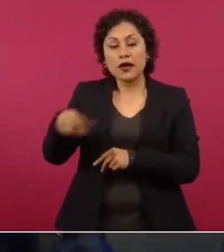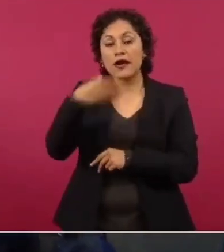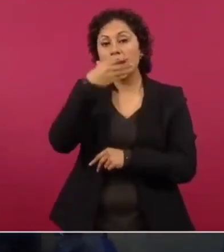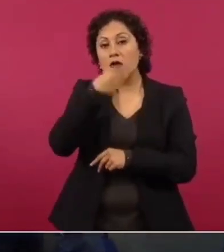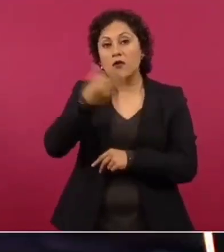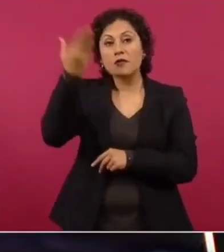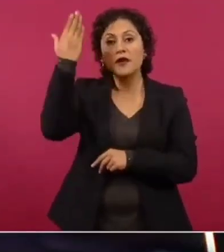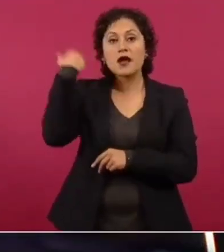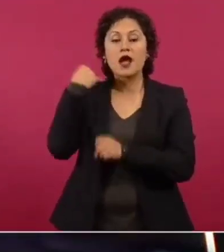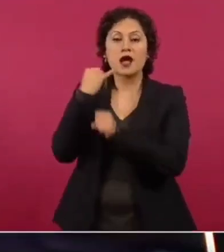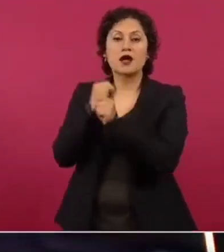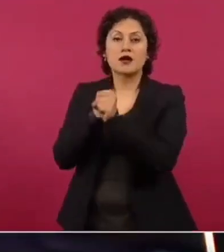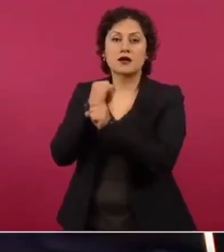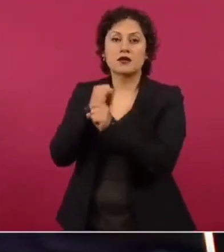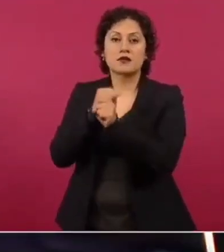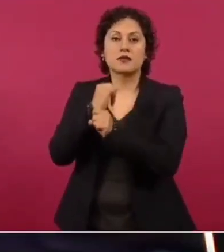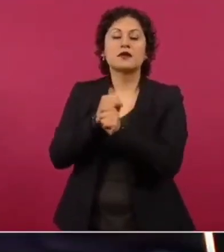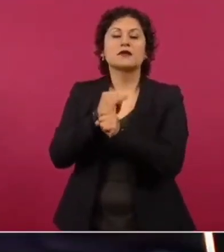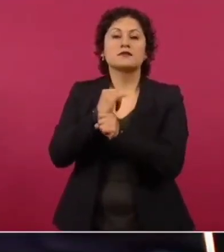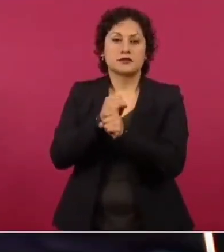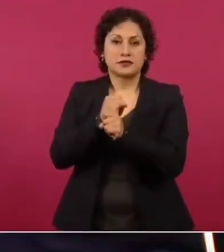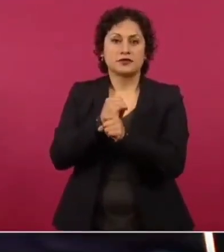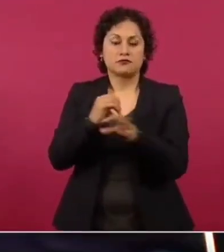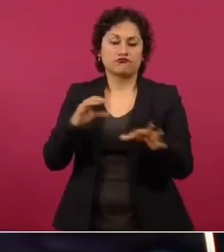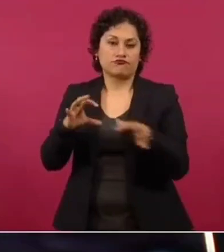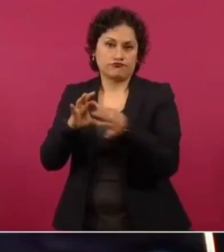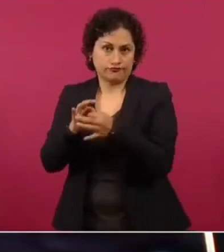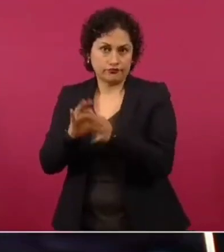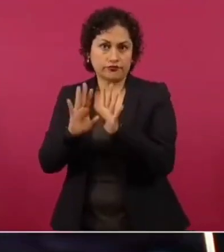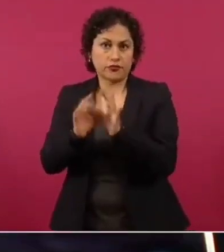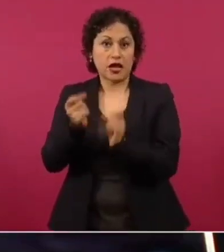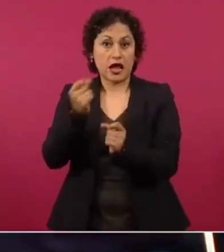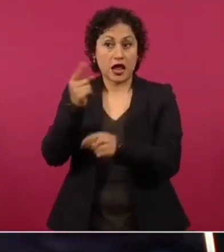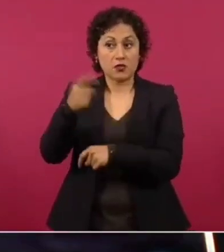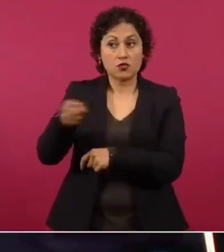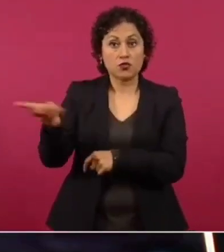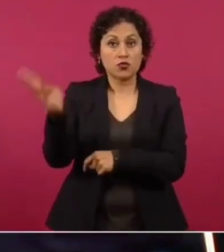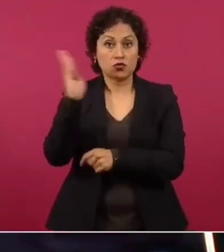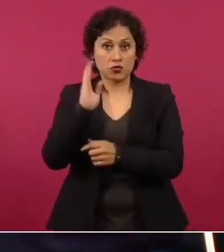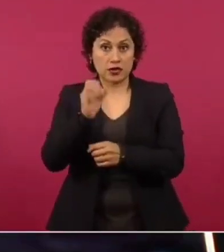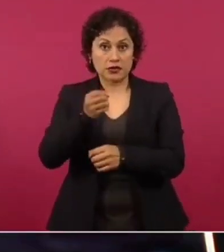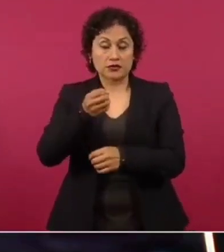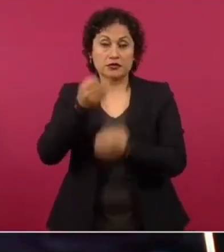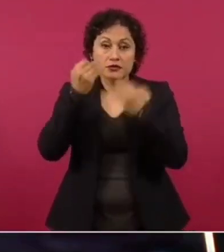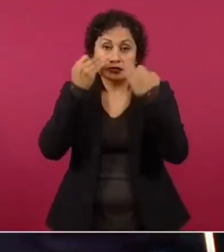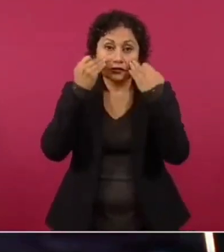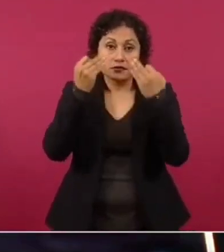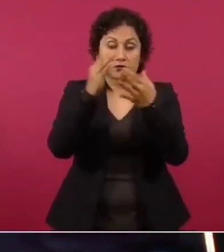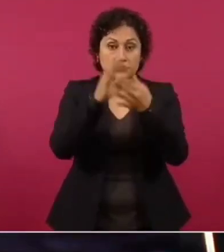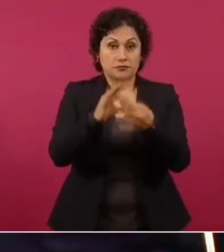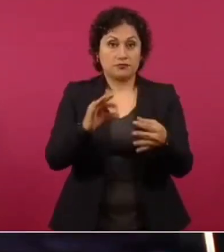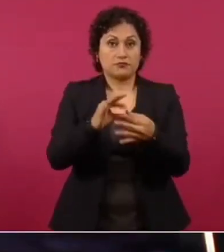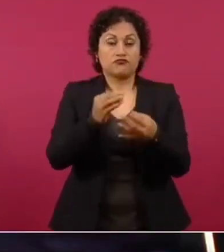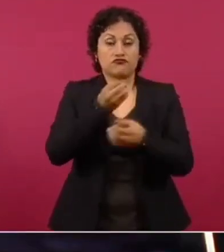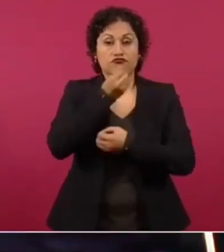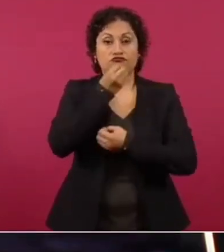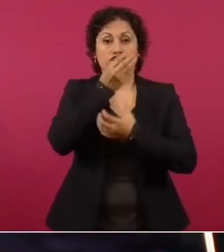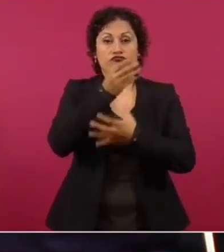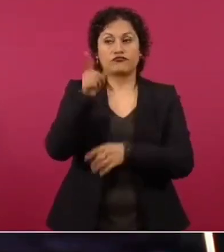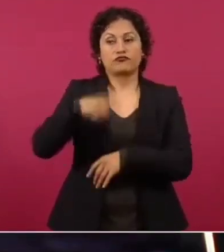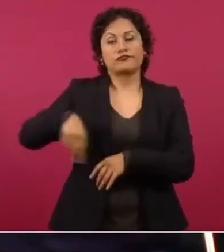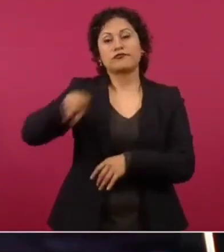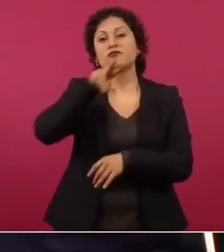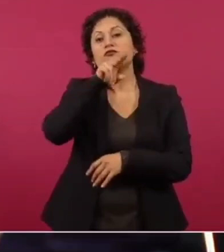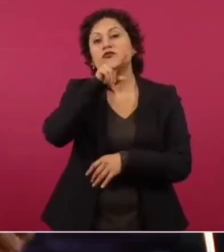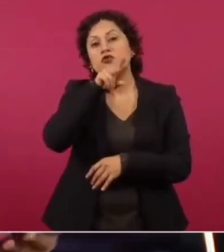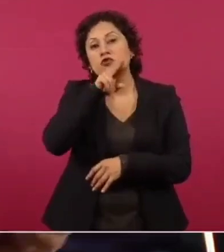vinculado a proceso por peculado. Algunas de las situaciones que han mencionado los deportistas y que les genera preocupación e